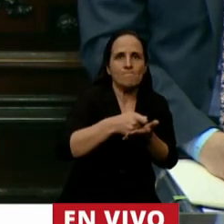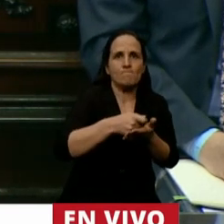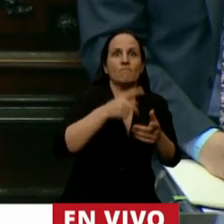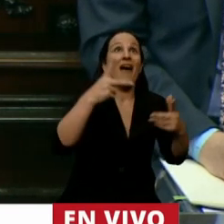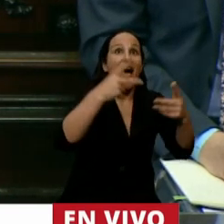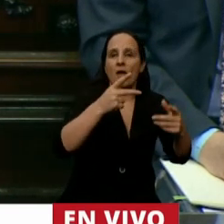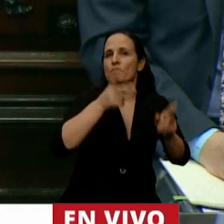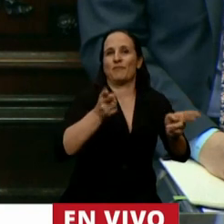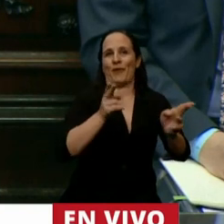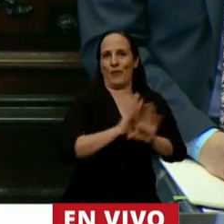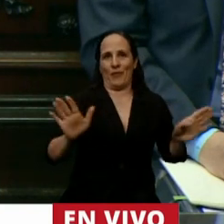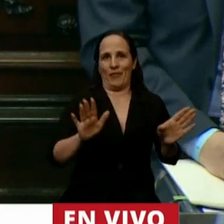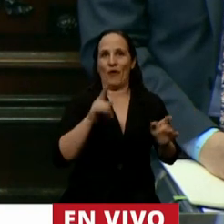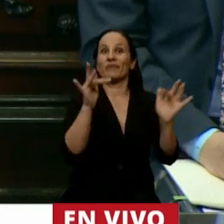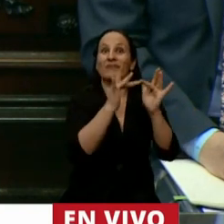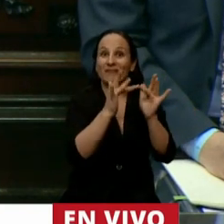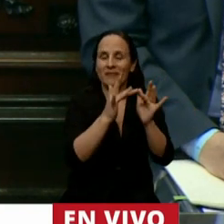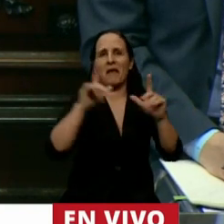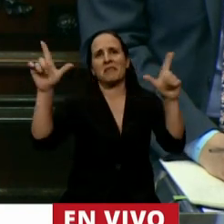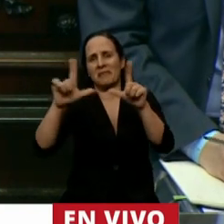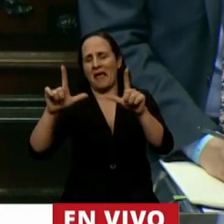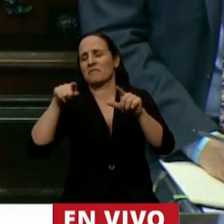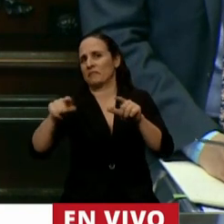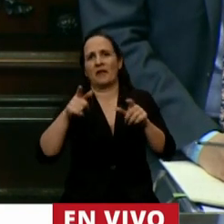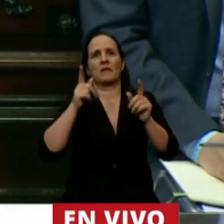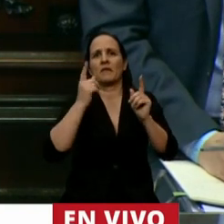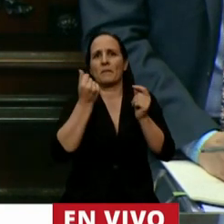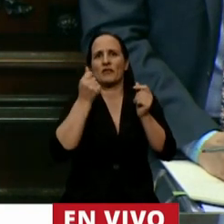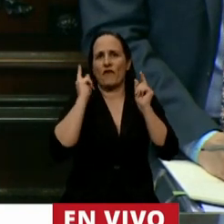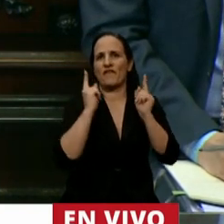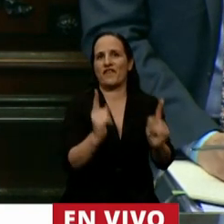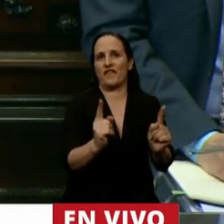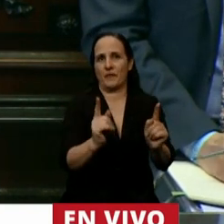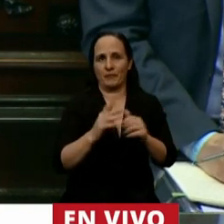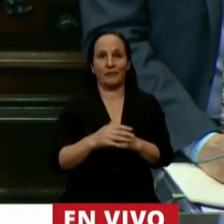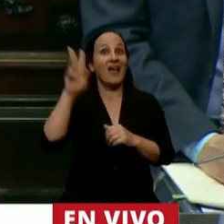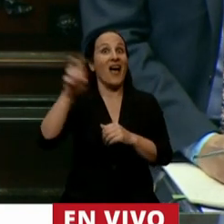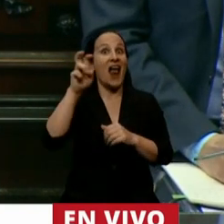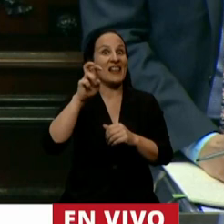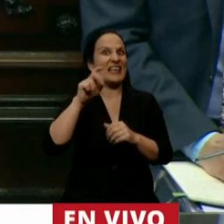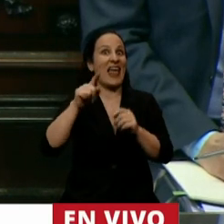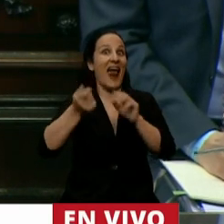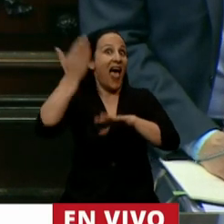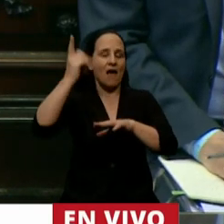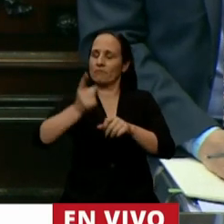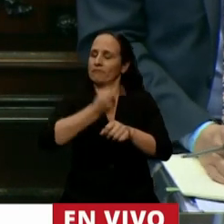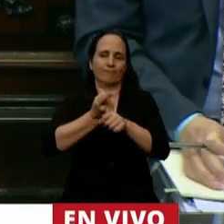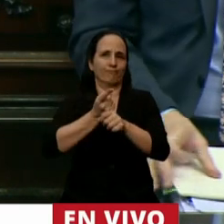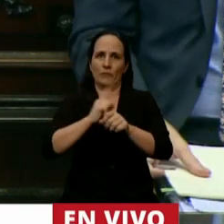de telefonía internet y tv por cable congelamos temporalmente los alquileres suspendimos el desalojo